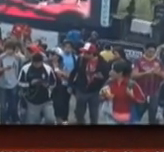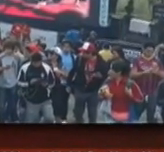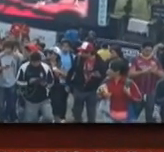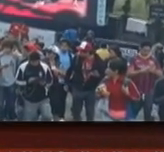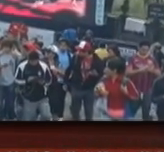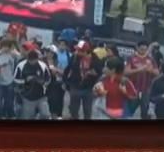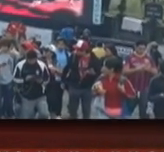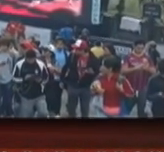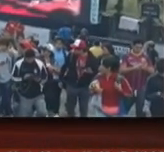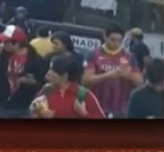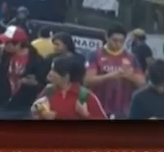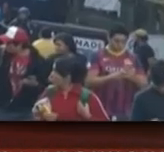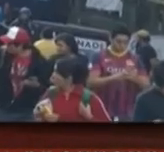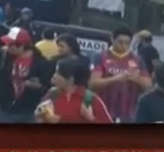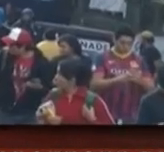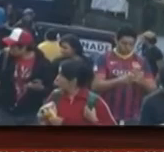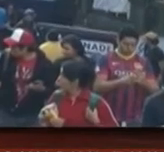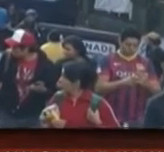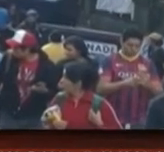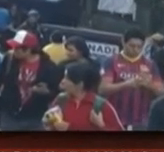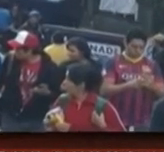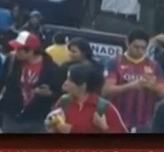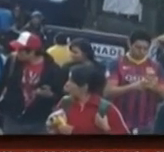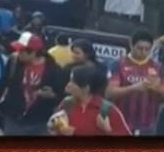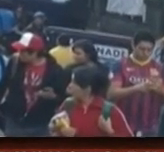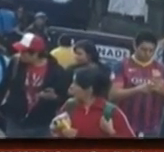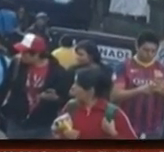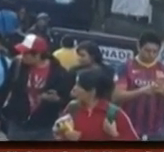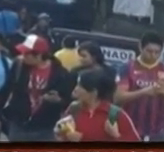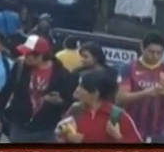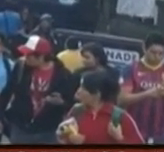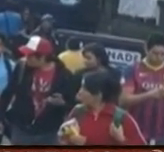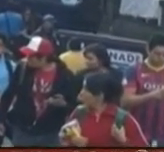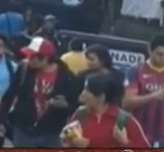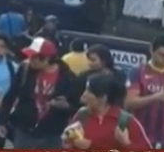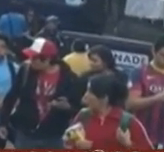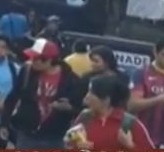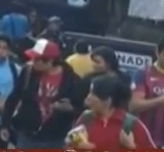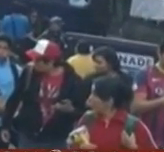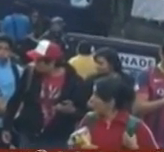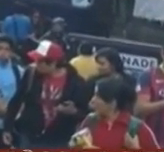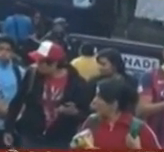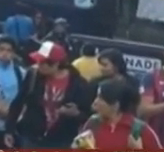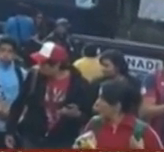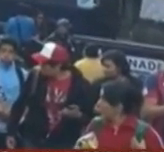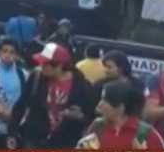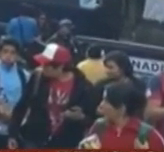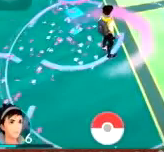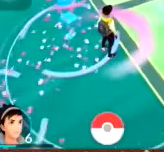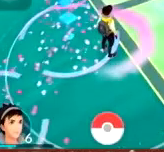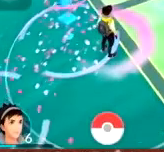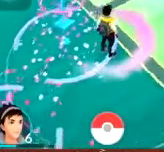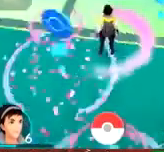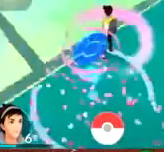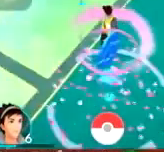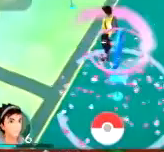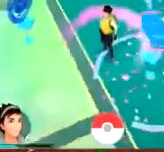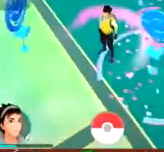dieron cita el domingo en la explanada del Centro Cultural Digital, ese que está en la Estela de Luz, con el objetivo de emprender